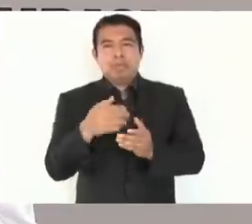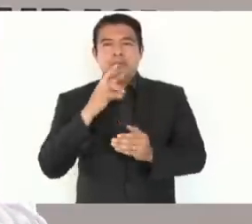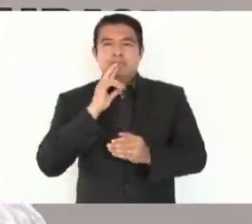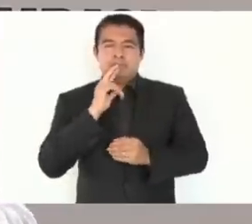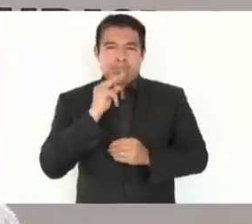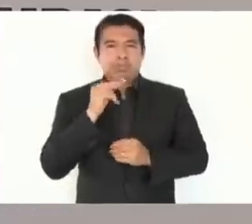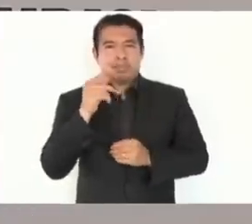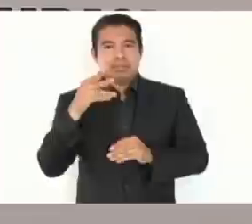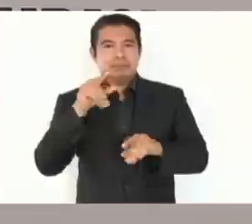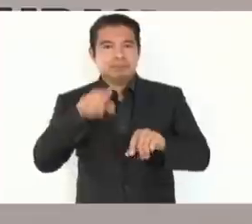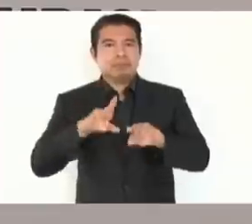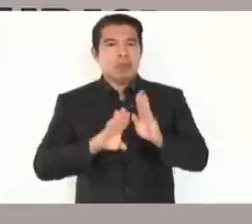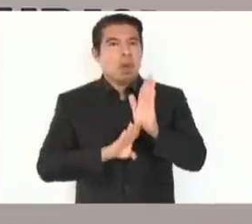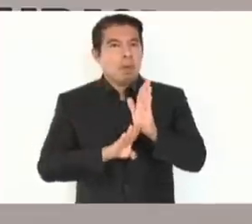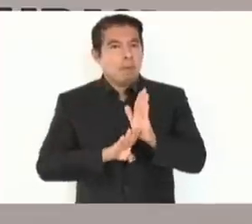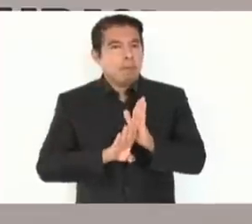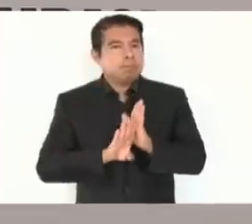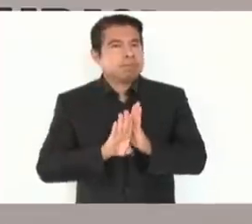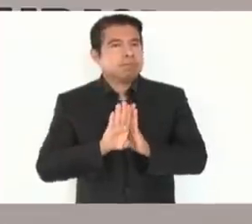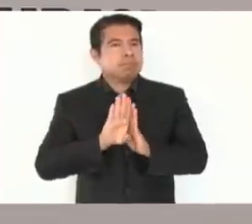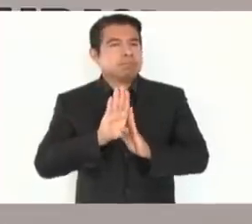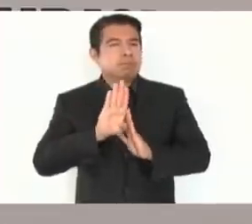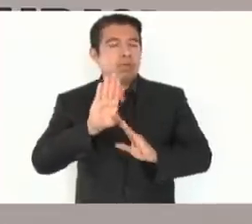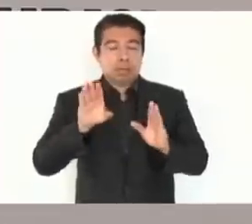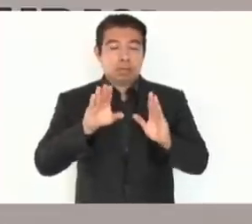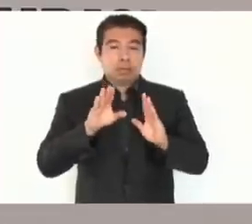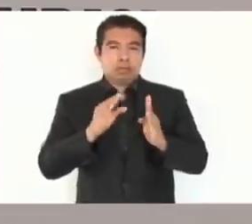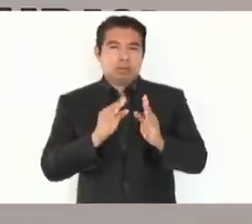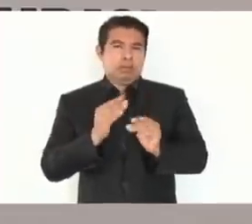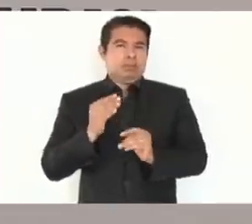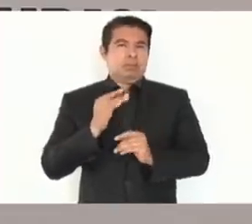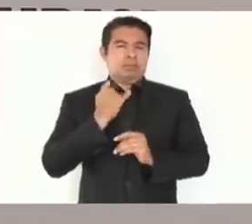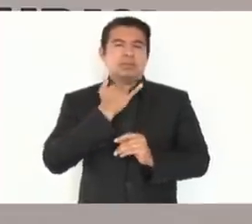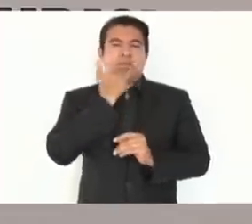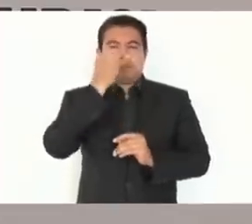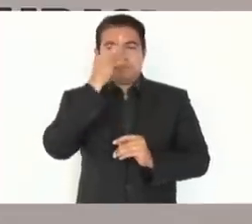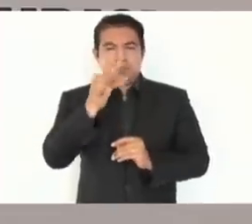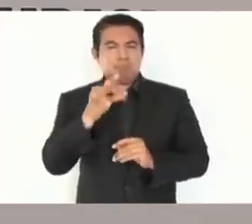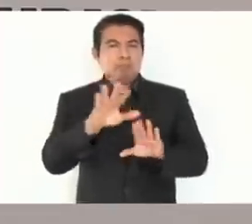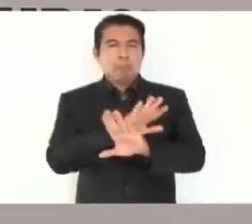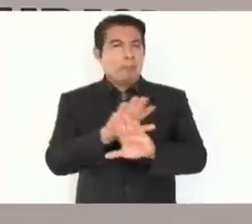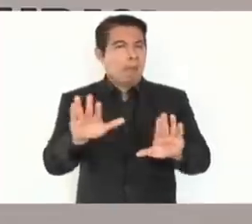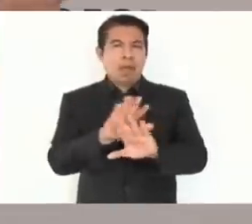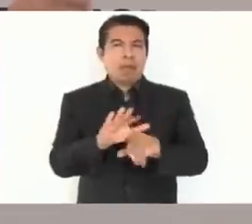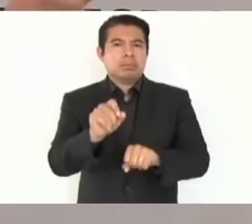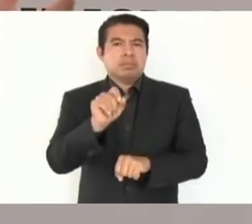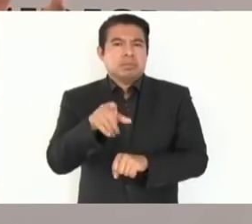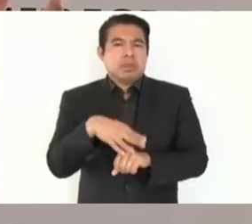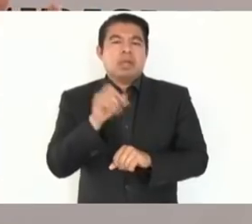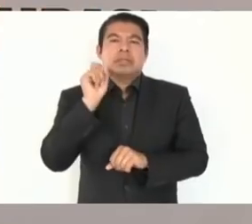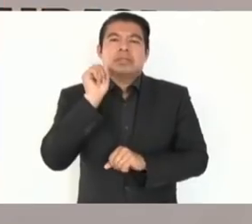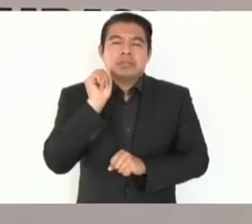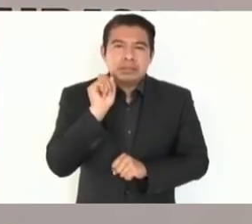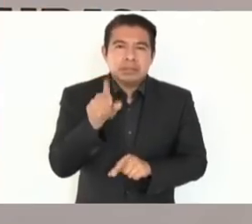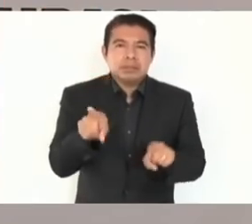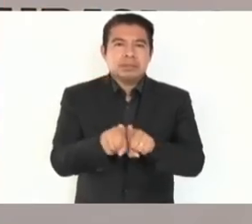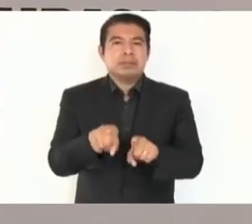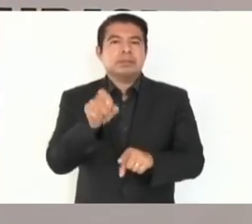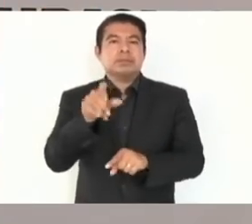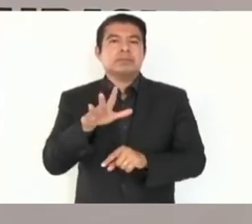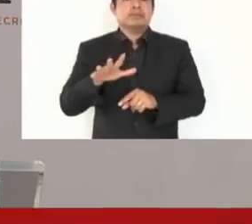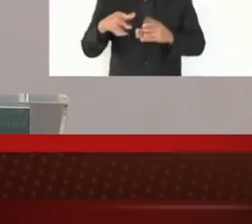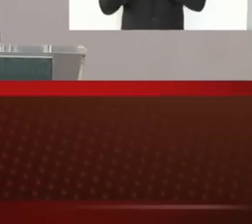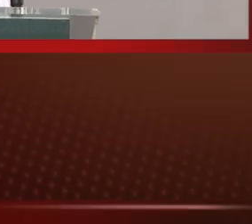bien, por buen camino, sin equivocación, trabajando como usted lo hace, por el progreso y el